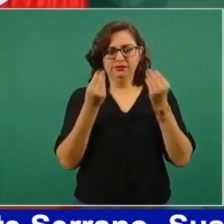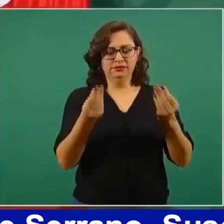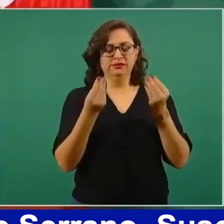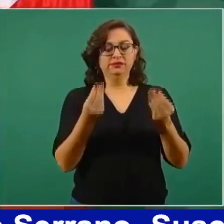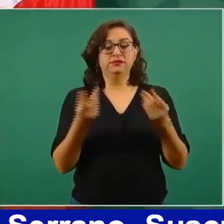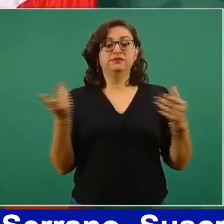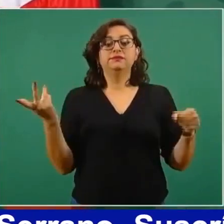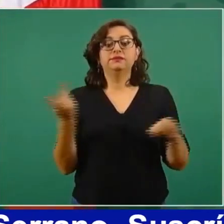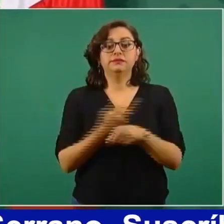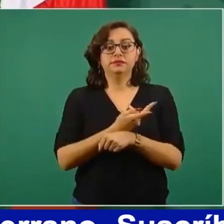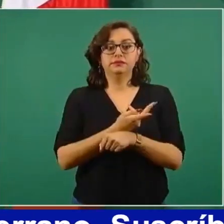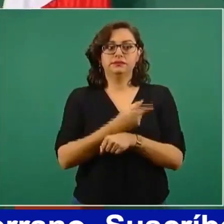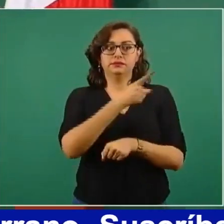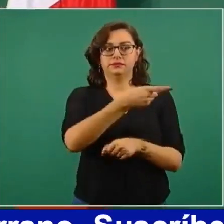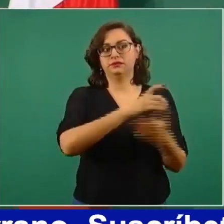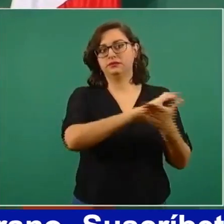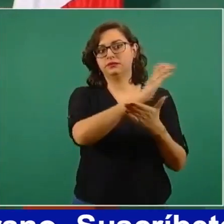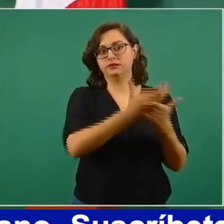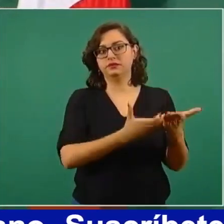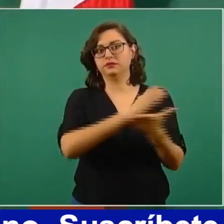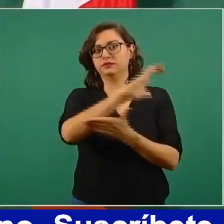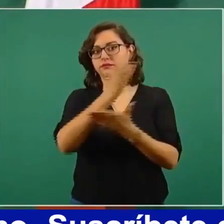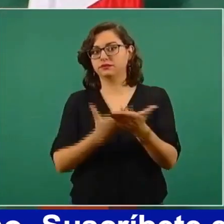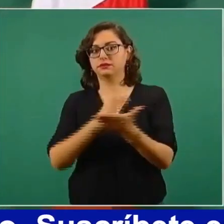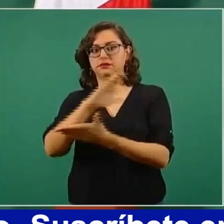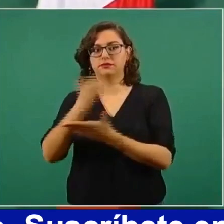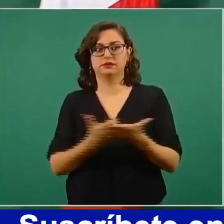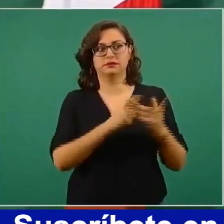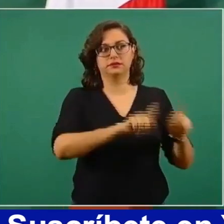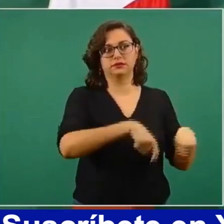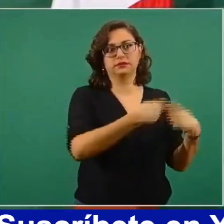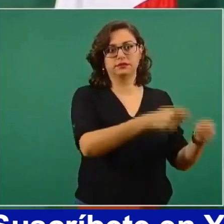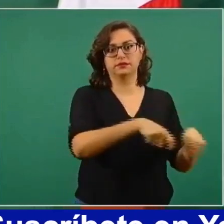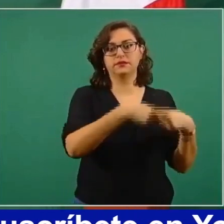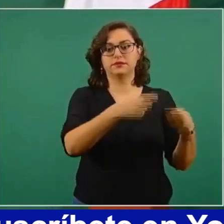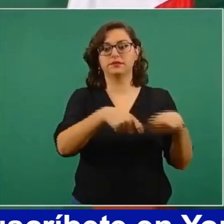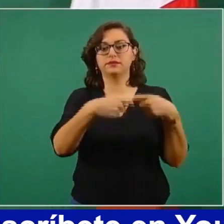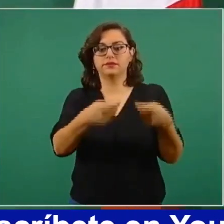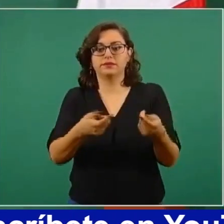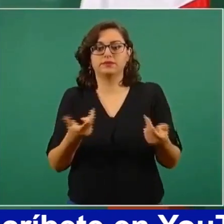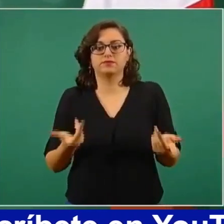el pretexto, la excusa del monopolio